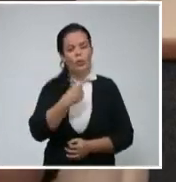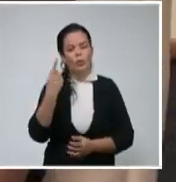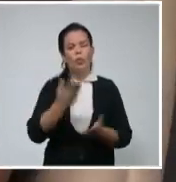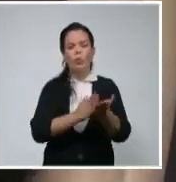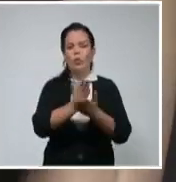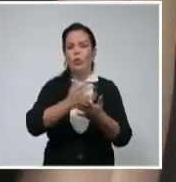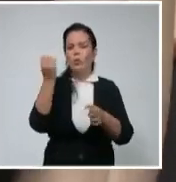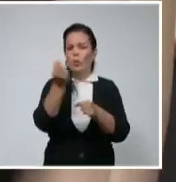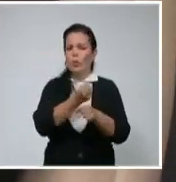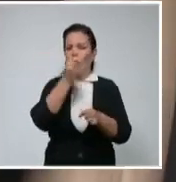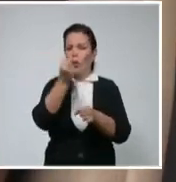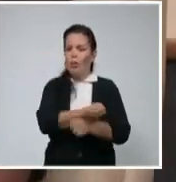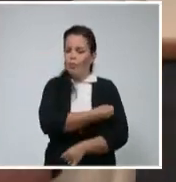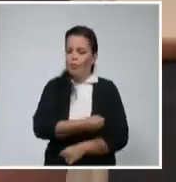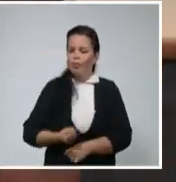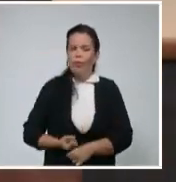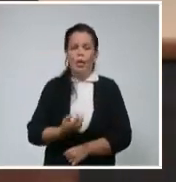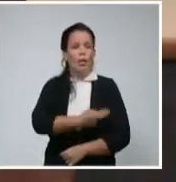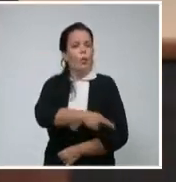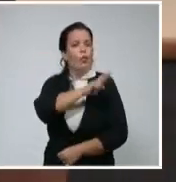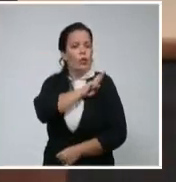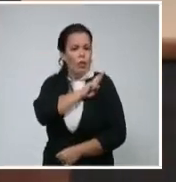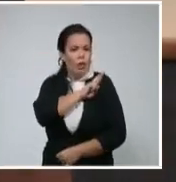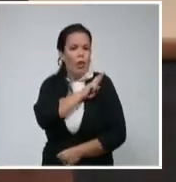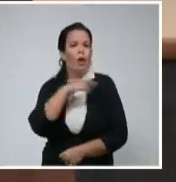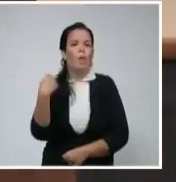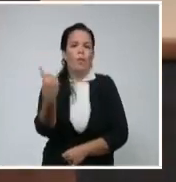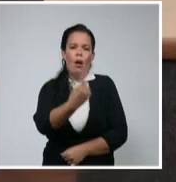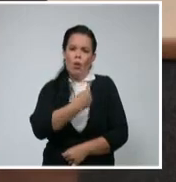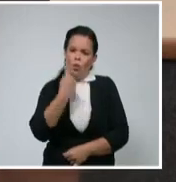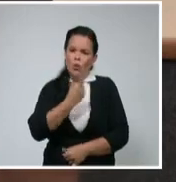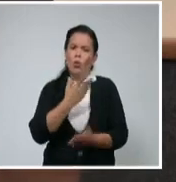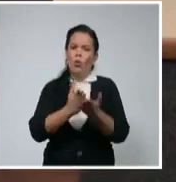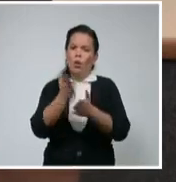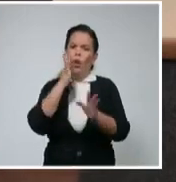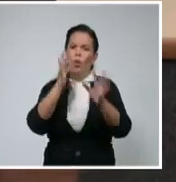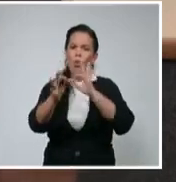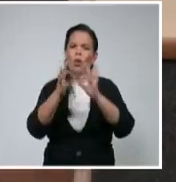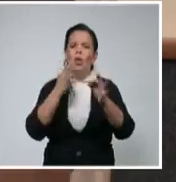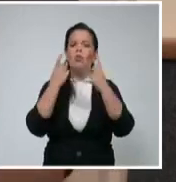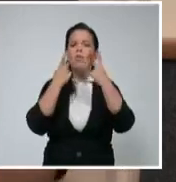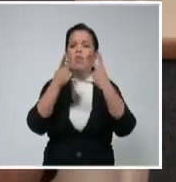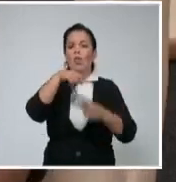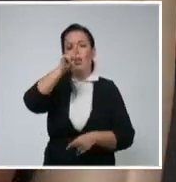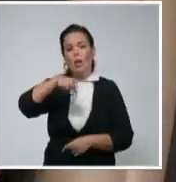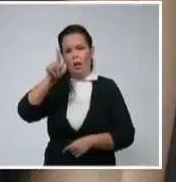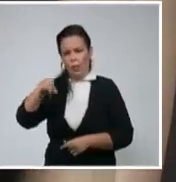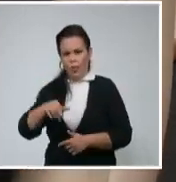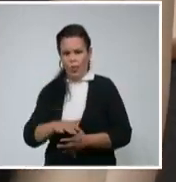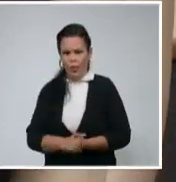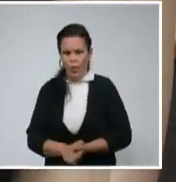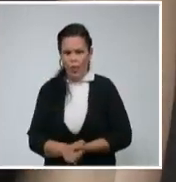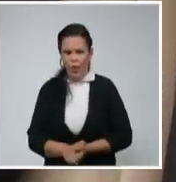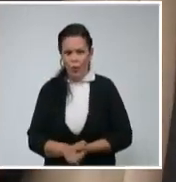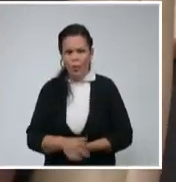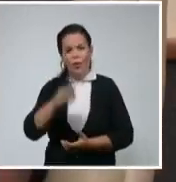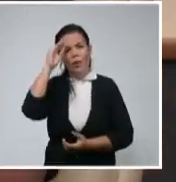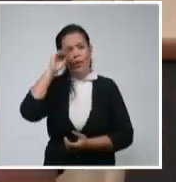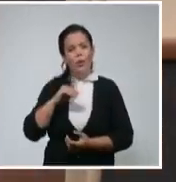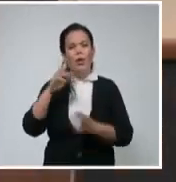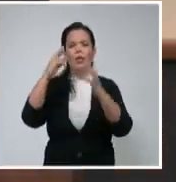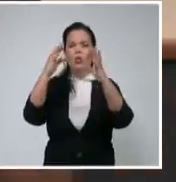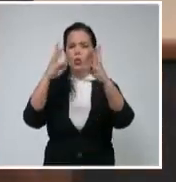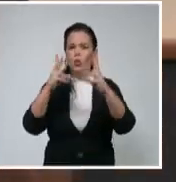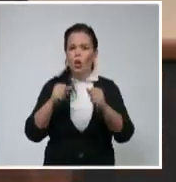todo con una enorme responsabilidad para no arriesgar vidas humanas. Al contrario, que las respuestas sean efectivas, sean